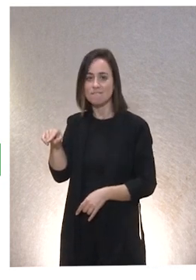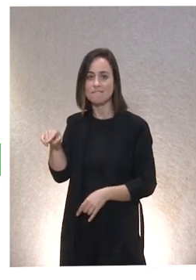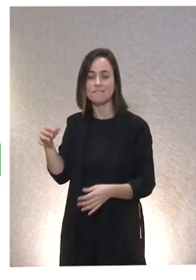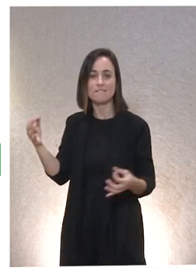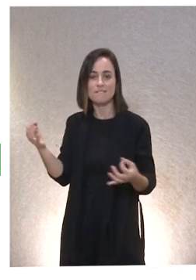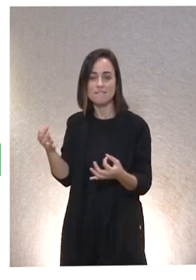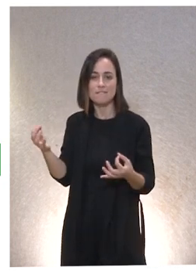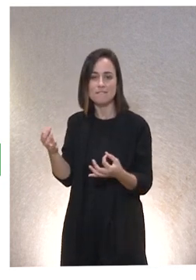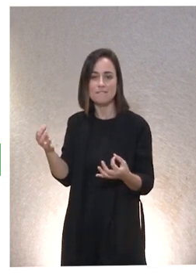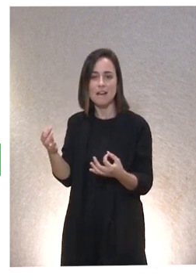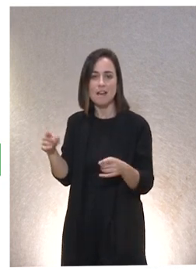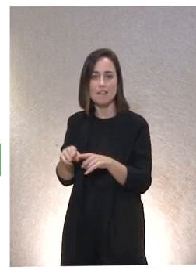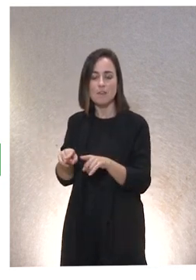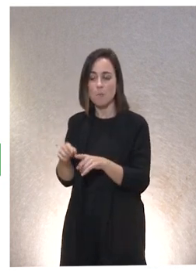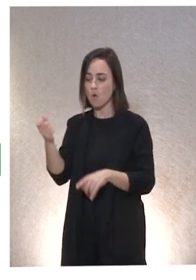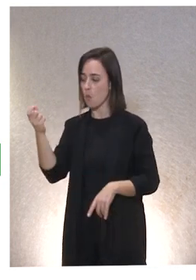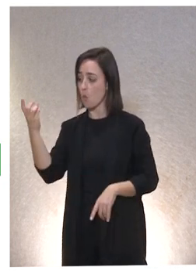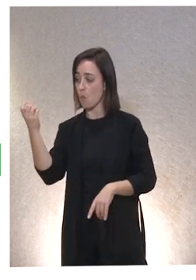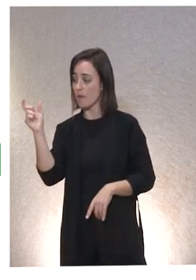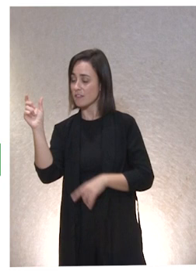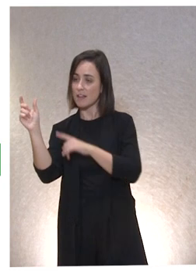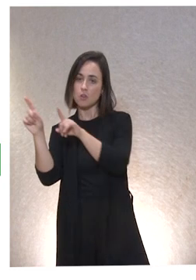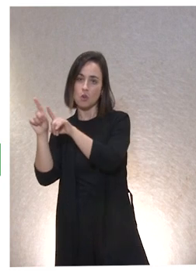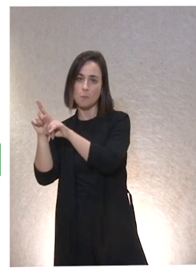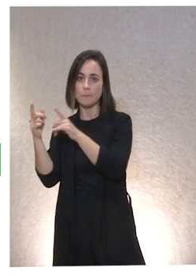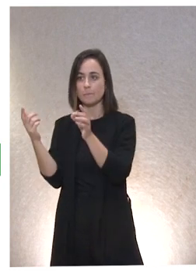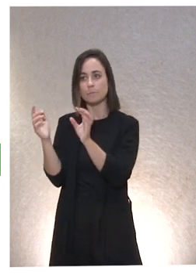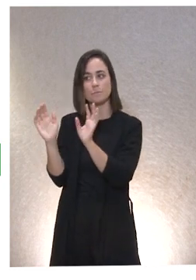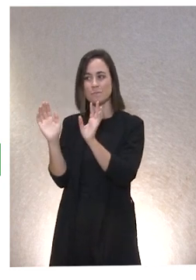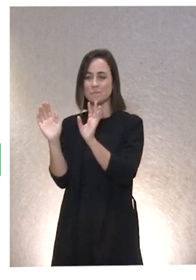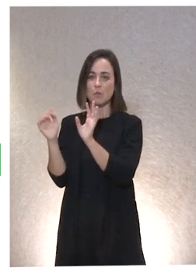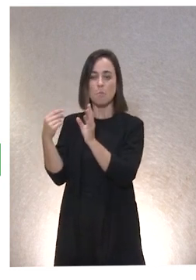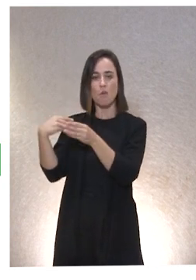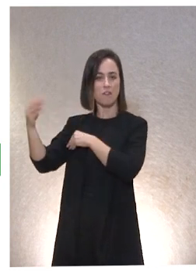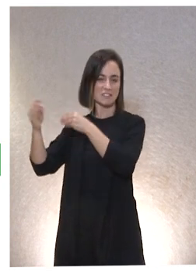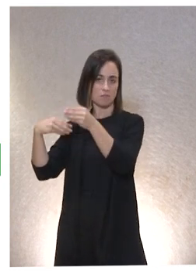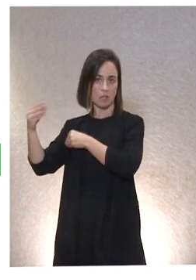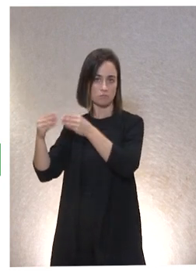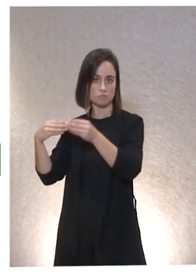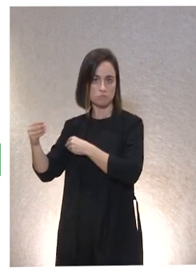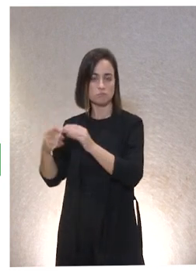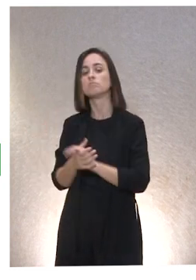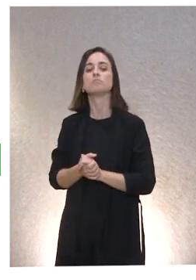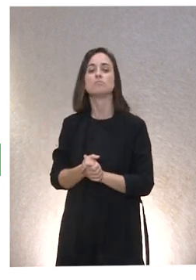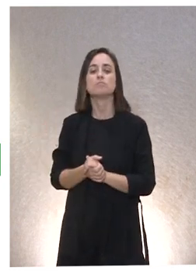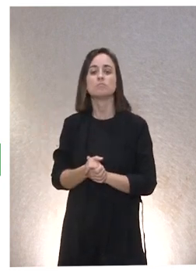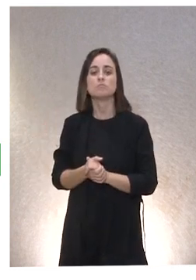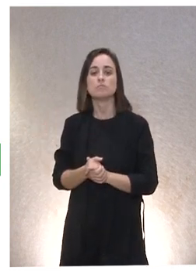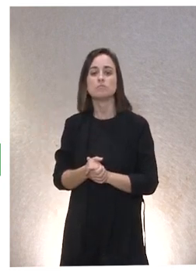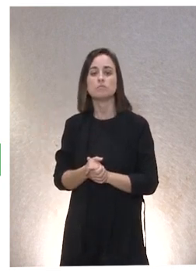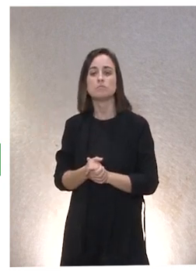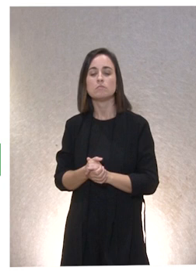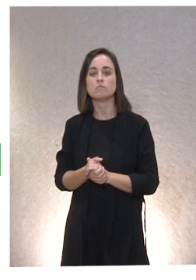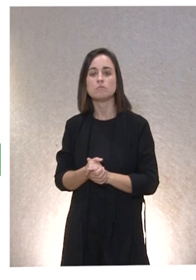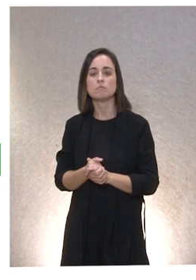tiene esta cuantificación, tiene un lugar que es el suyo, ya he dicho antes, pero que en modo alguno puede